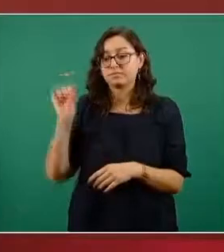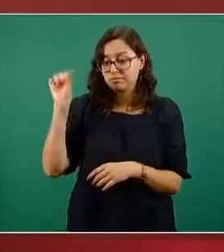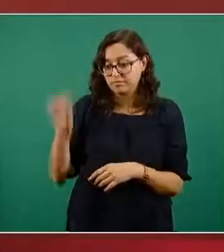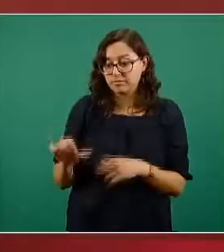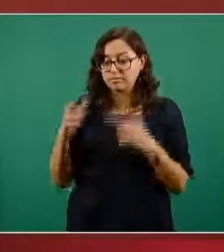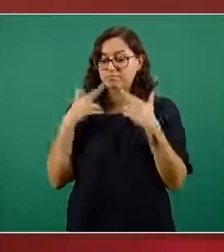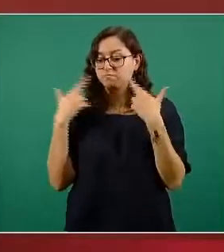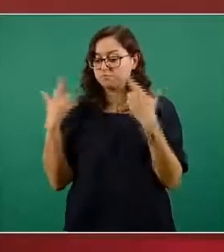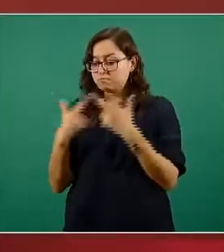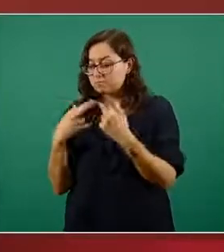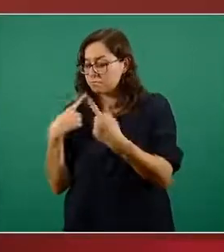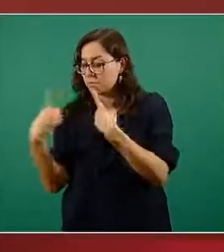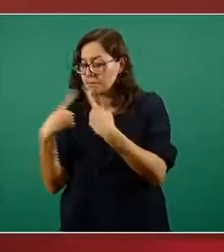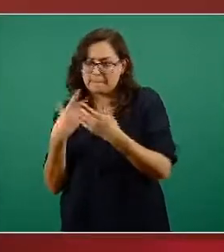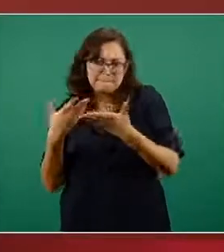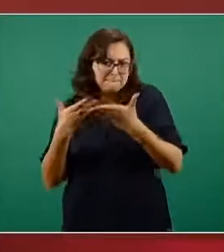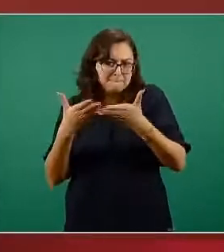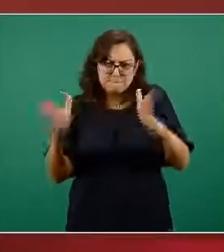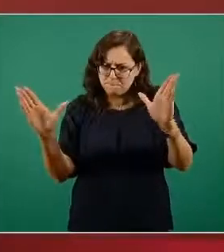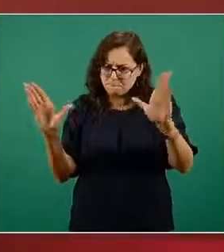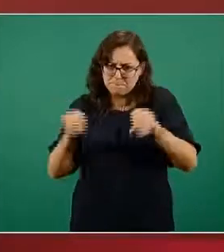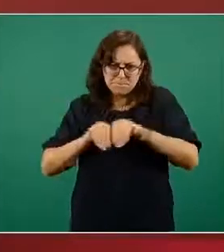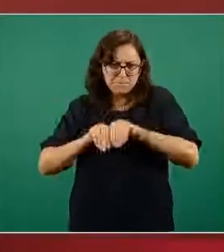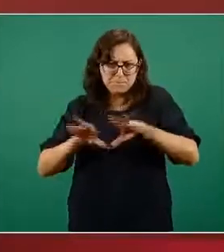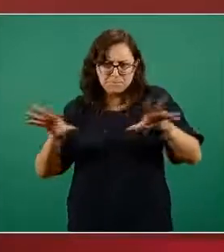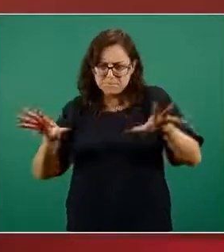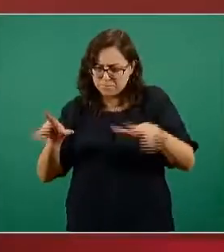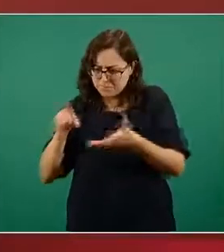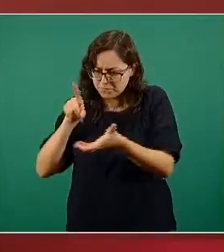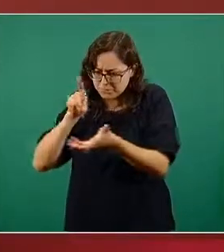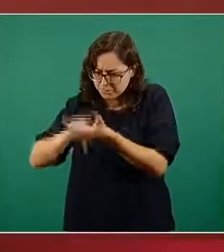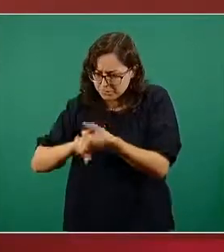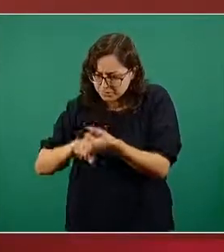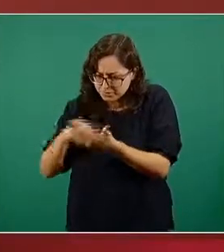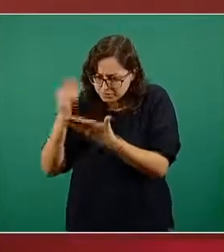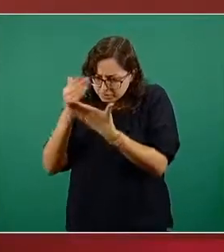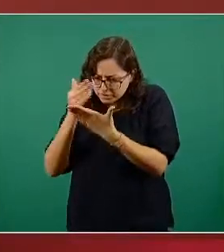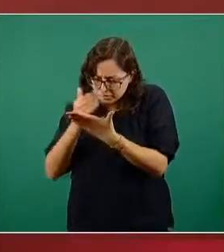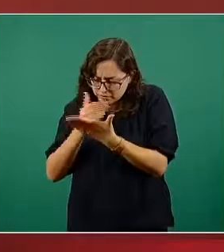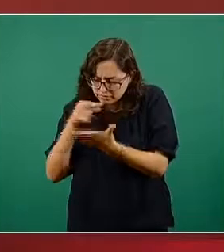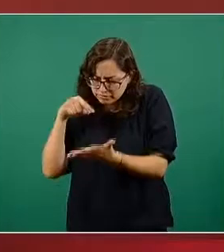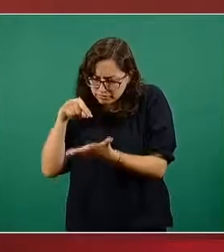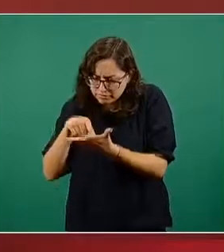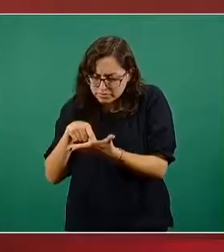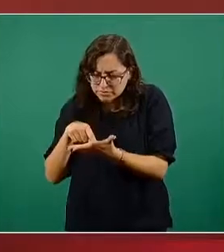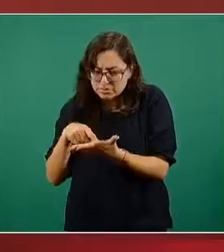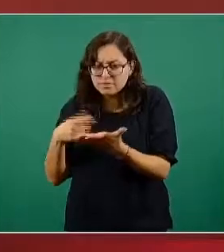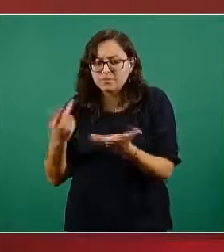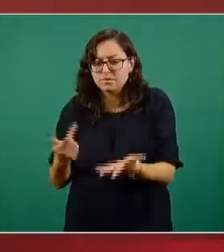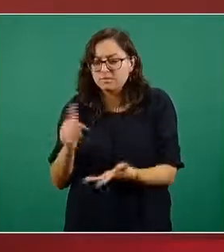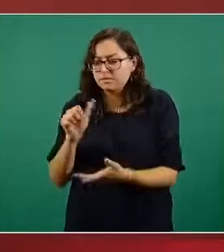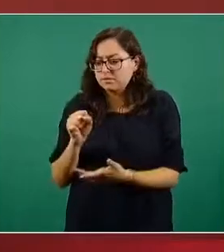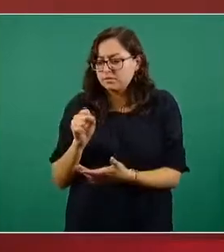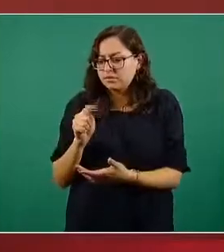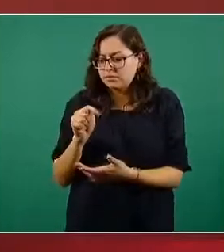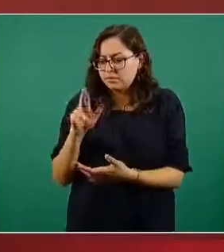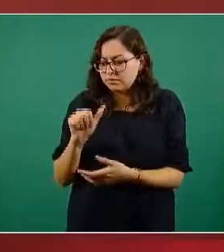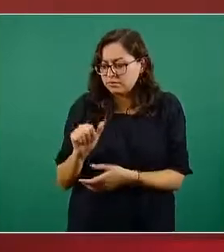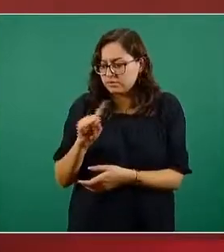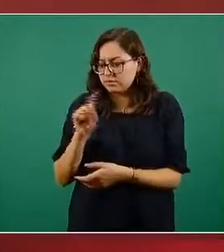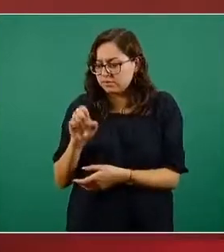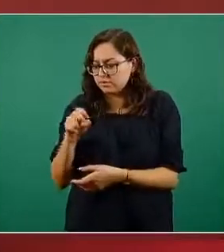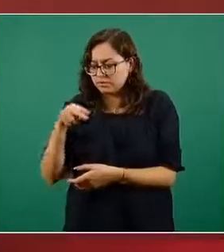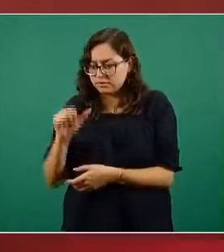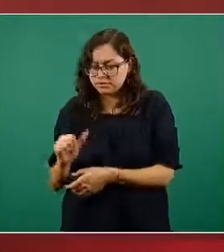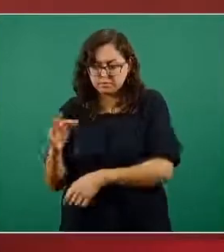que lo hicieron público en el que se encuentra evidencia preliminar de que la eficacia de la vacuna de